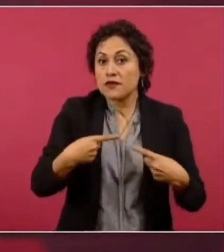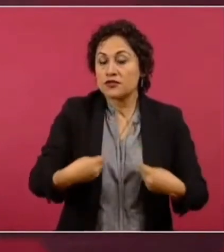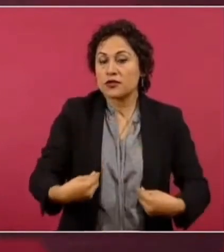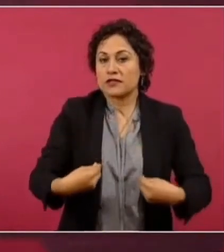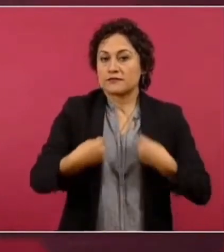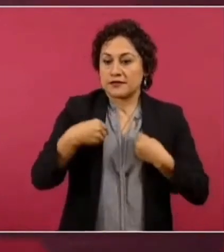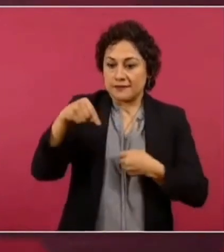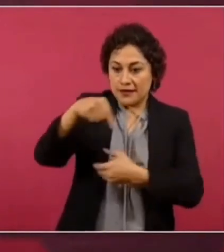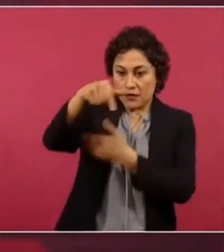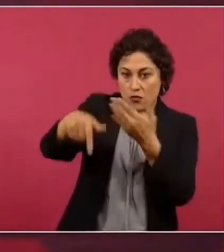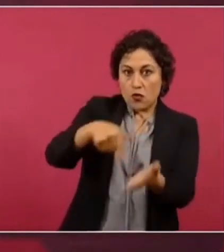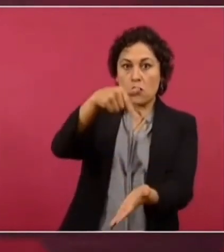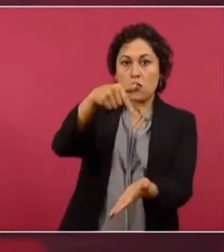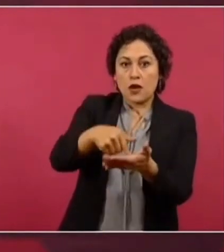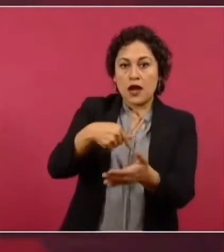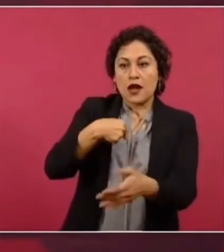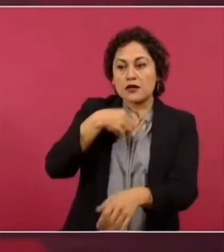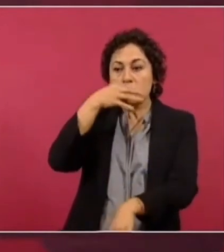la protección.